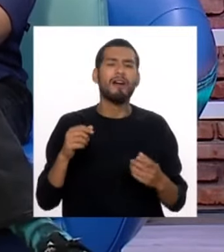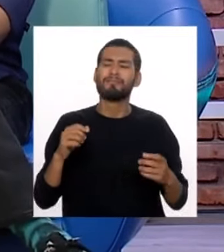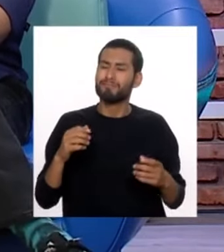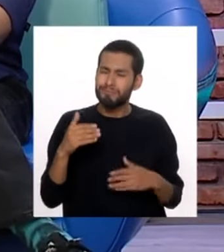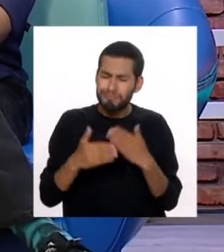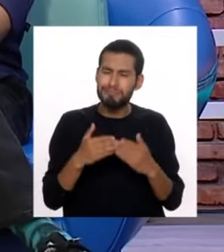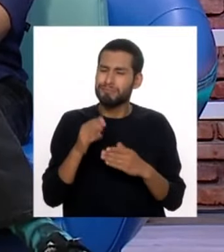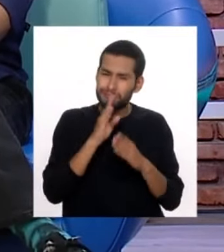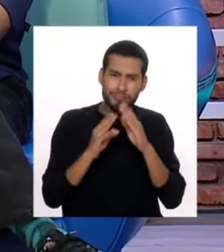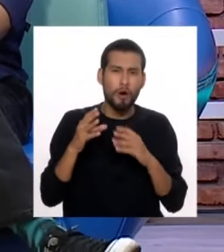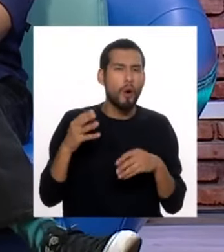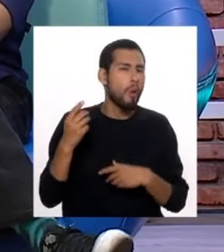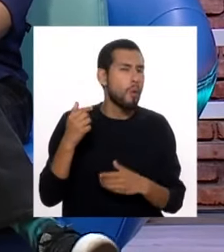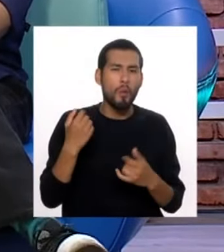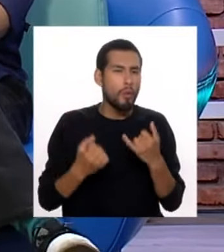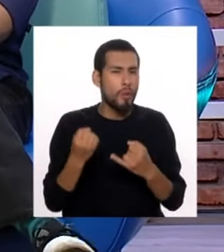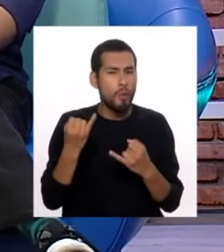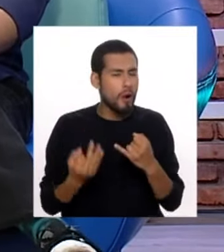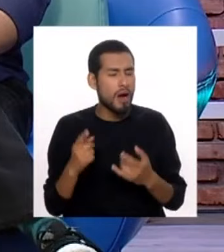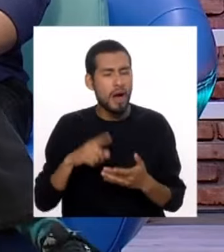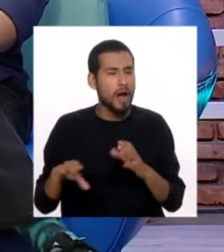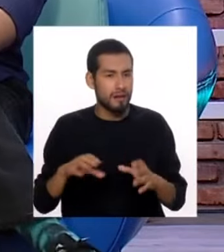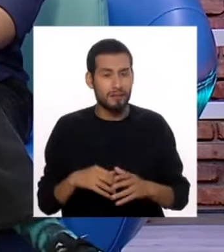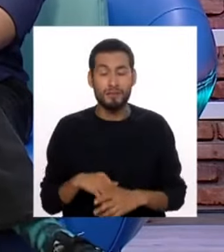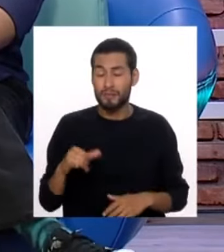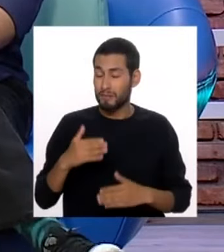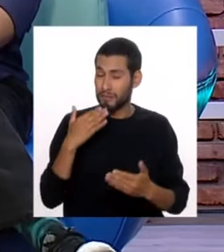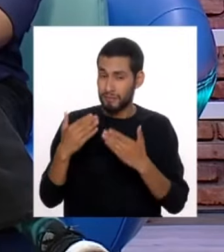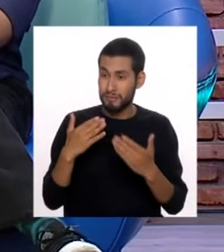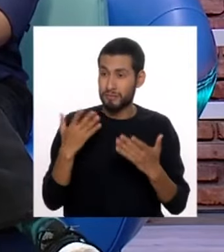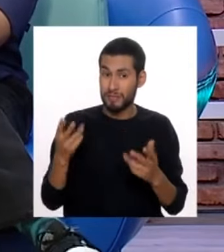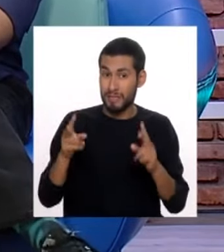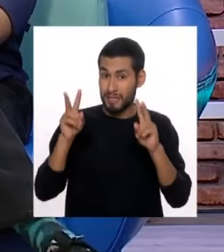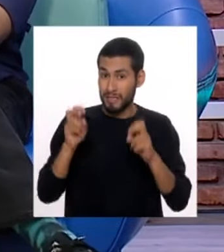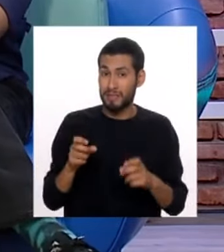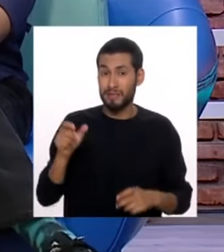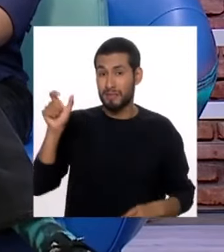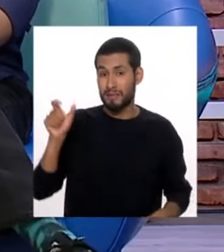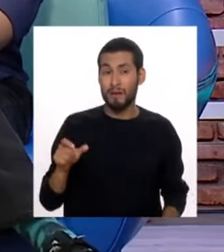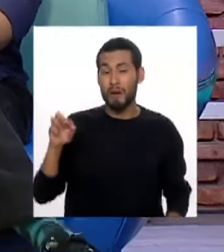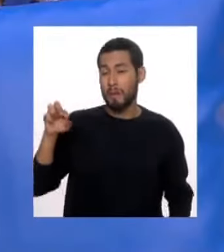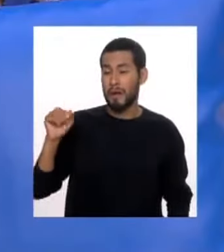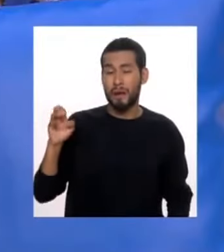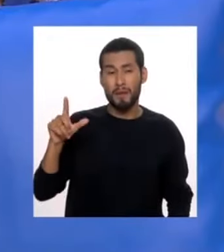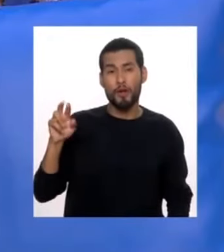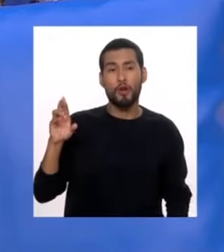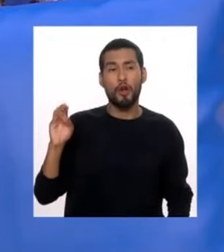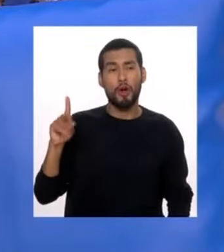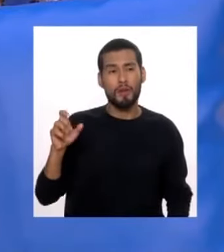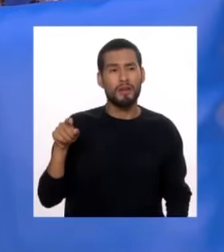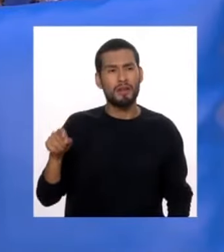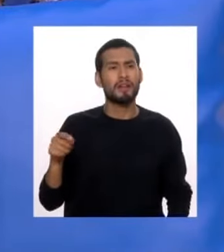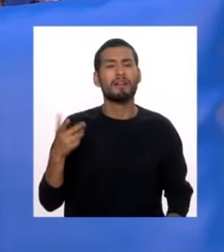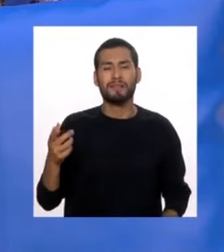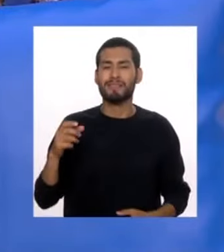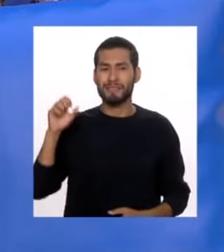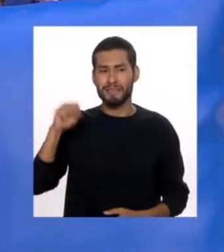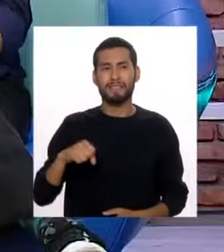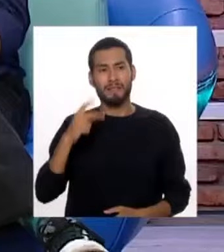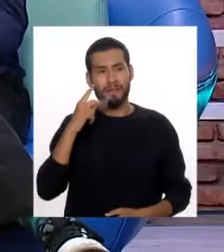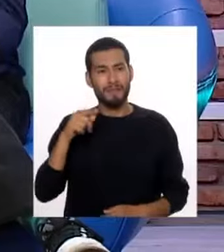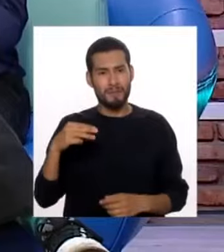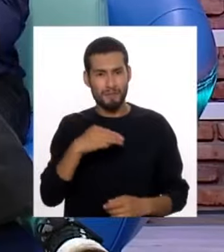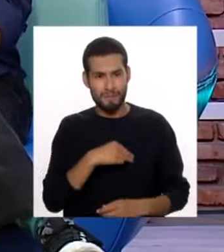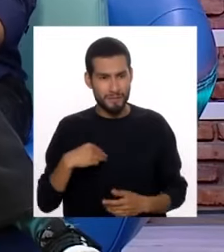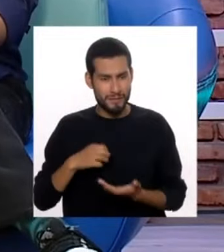qué hacer y cuáles son las sanciones que hay. Y también para conversar sobre el tema está Pavel Robles, vocero de la plataforma Sí se ve del Minedo,